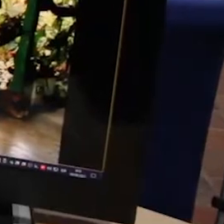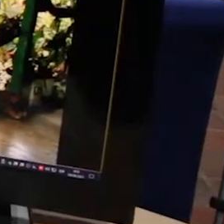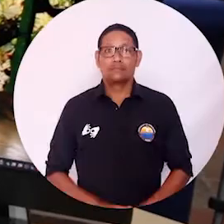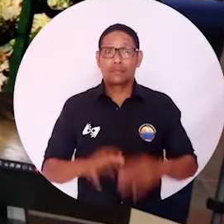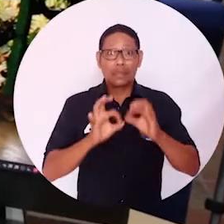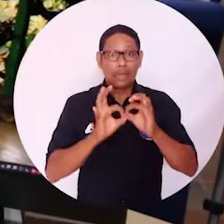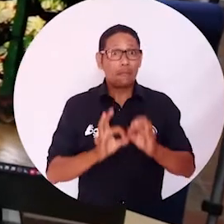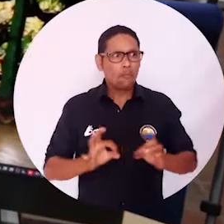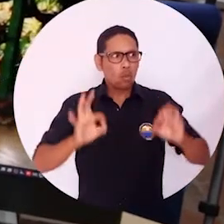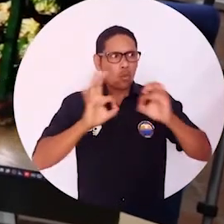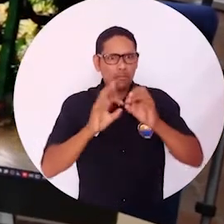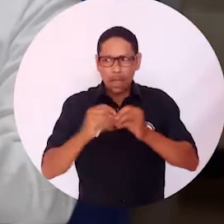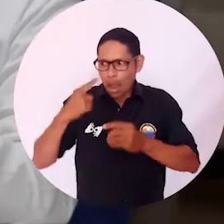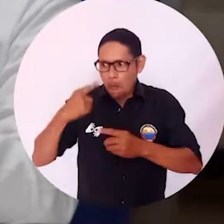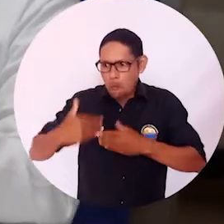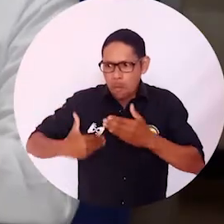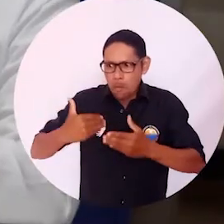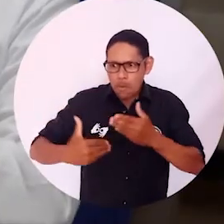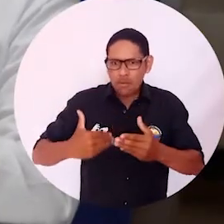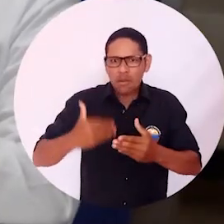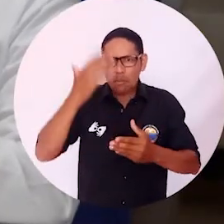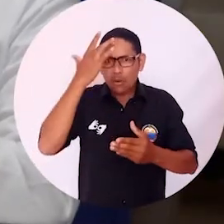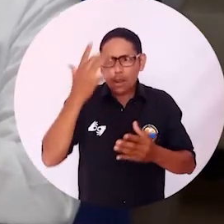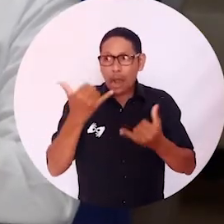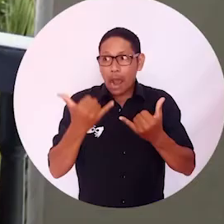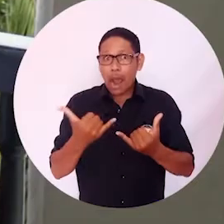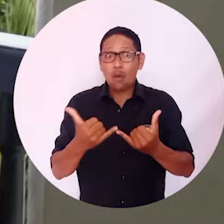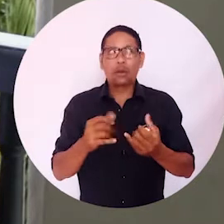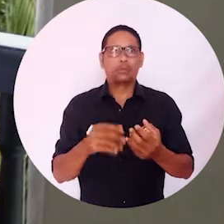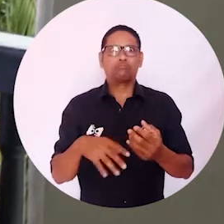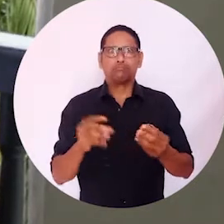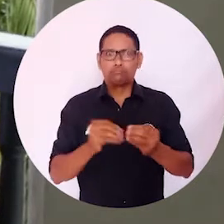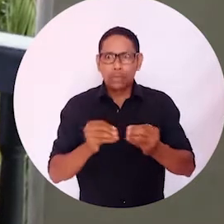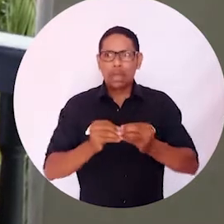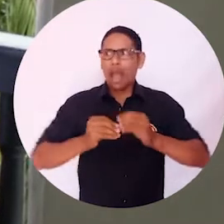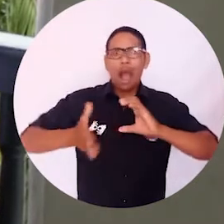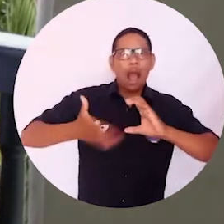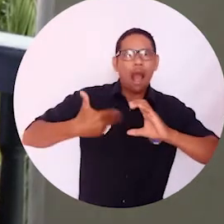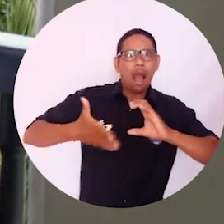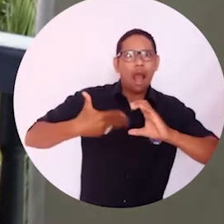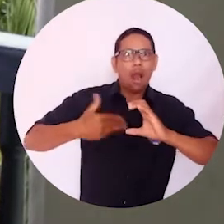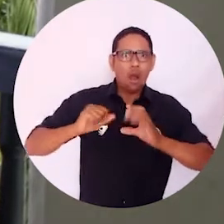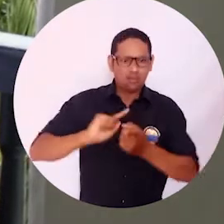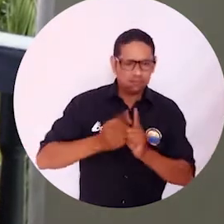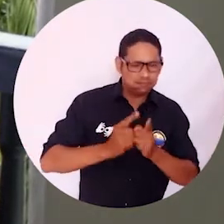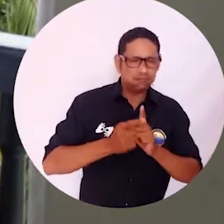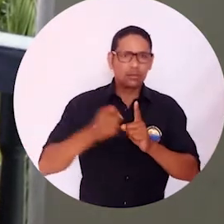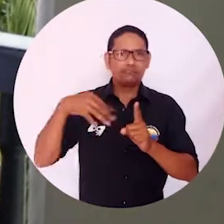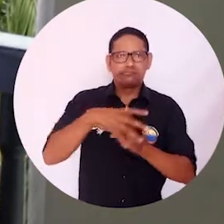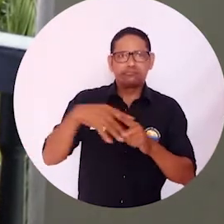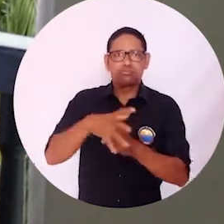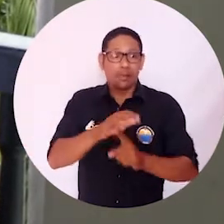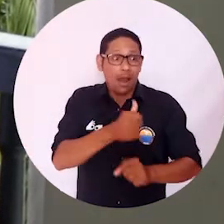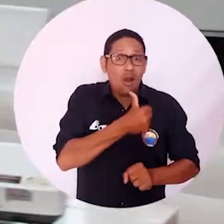Es importante tener en cuenta estos desarrollos porque estamos teniendo una alta vulnerabilidad hacia el cambio climático en los diferentes